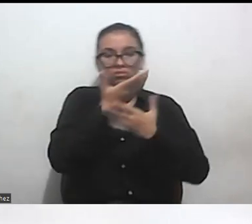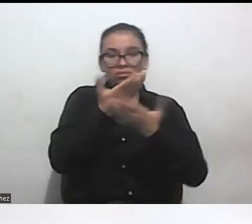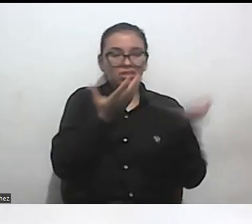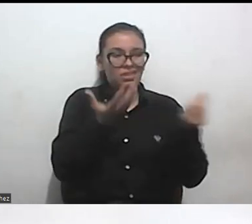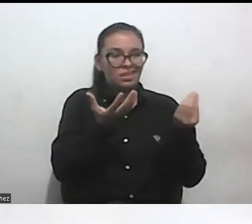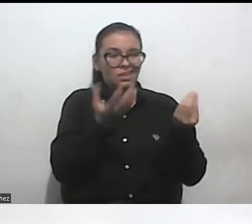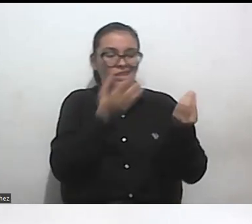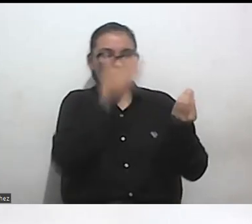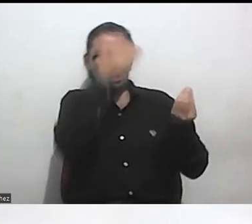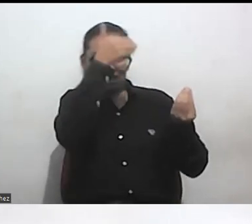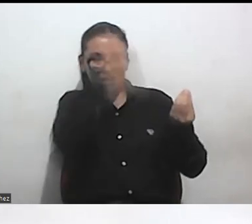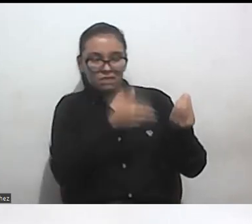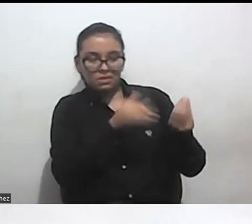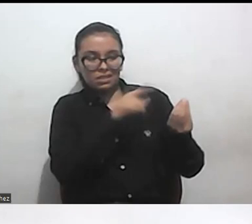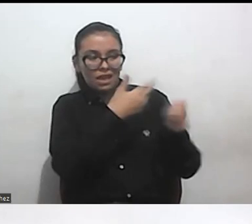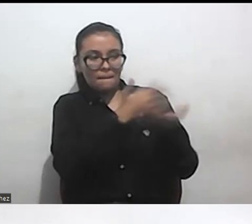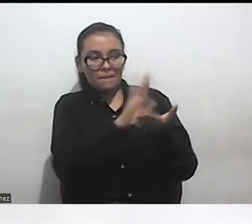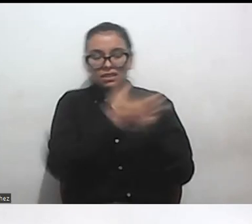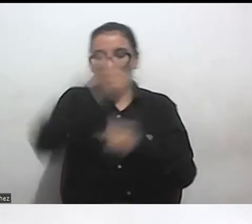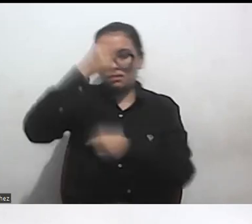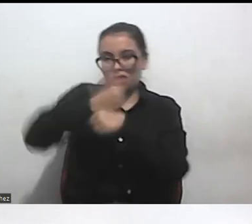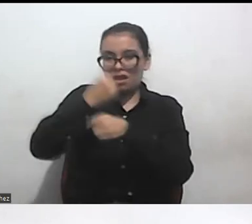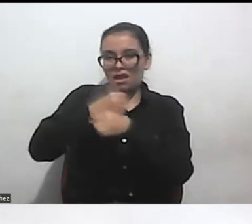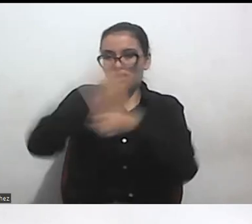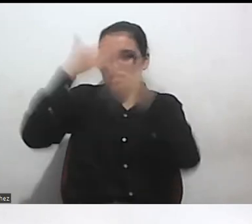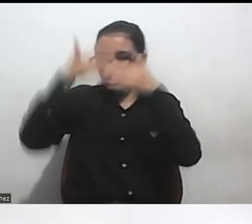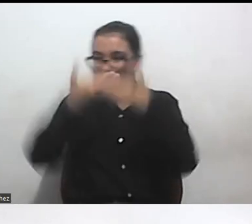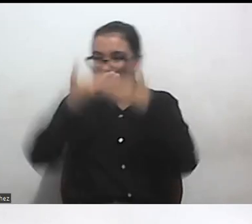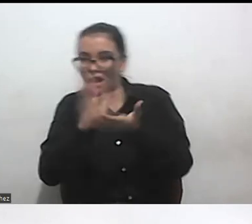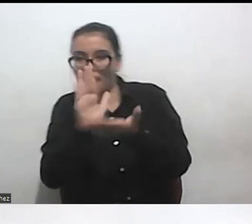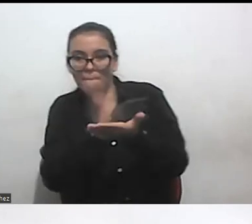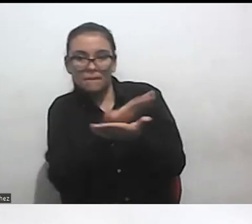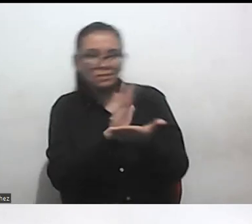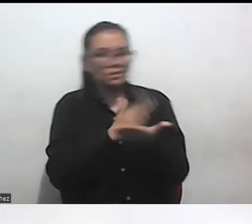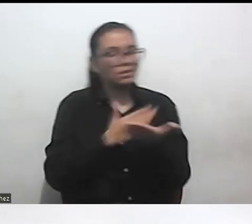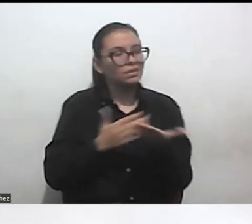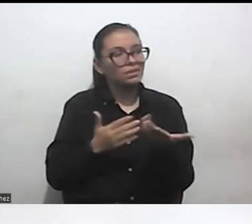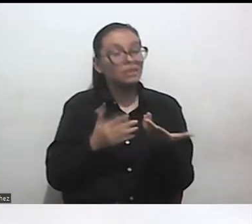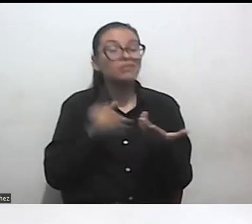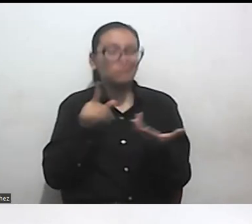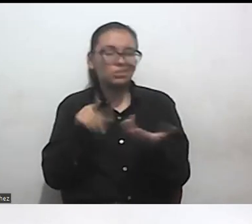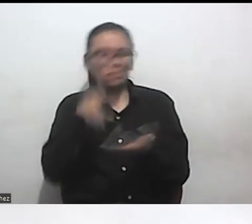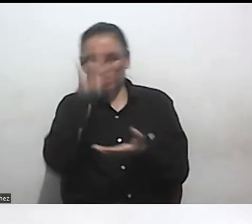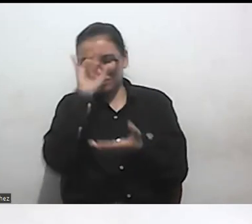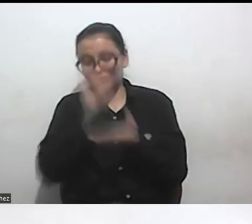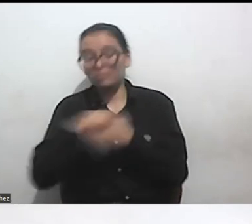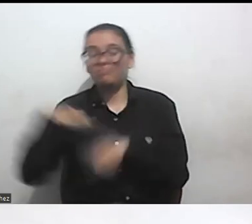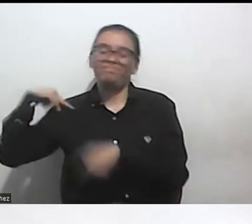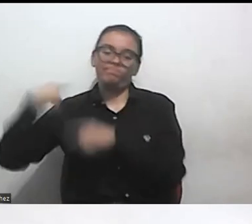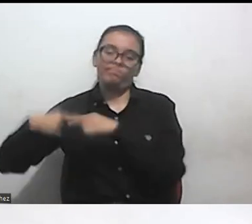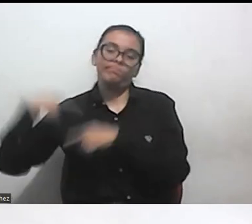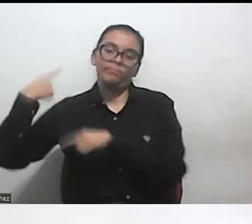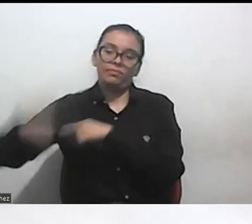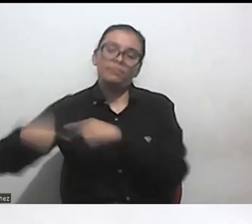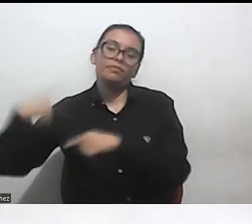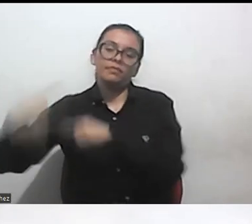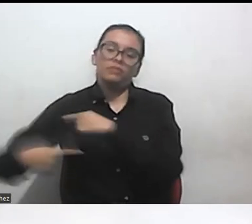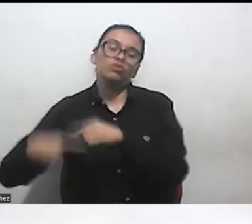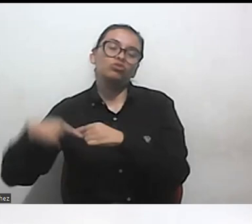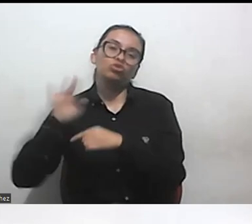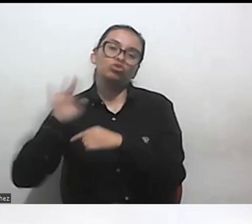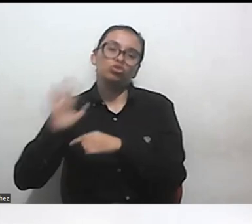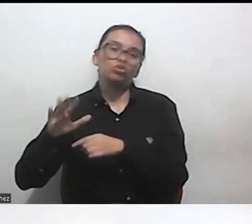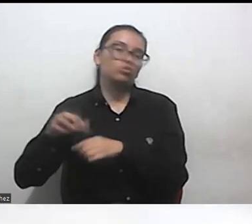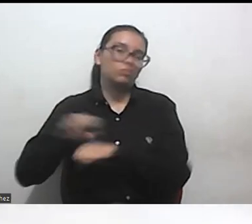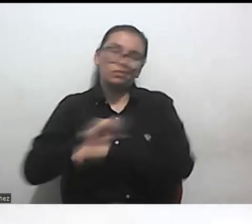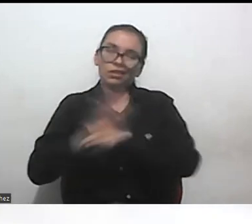trabajos en fin entonces creo que creo que esa fragmentación sigue siendo un legado clarísimo al interior del movimiento y